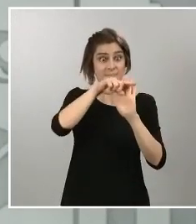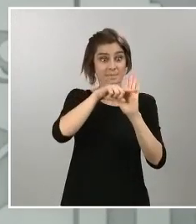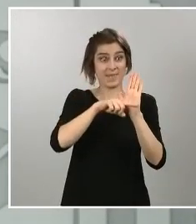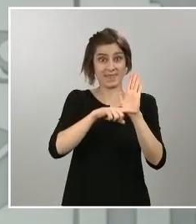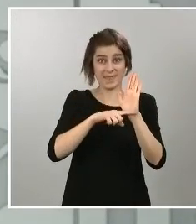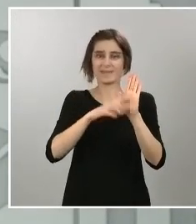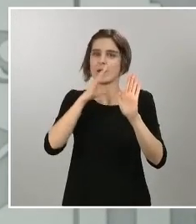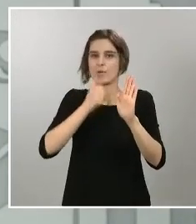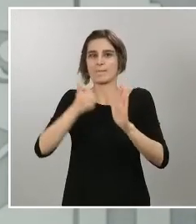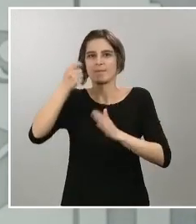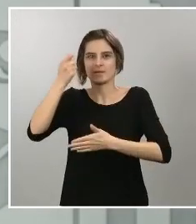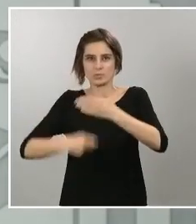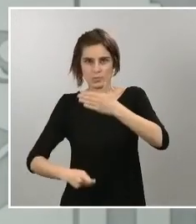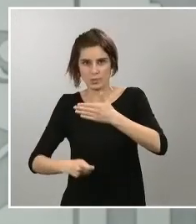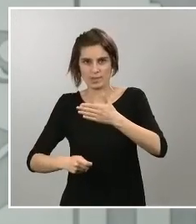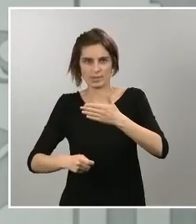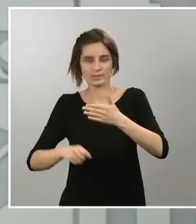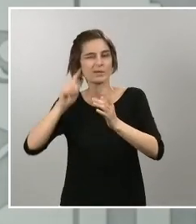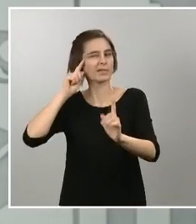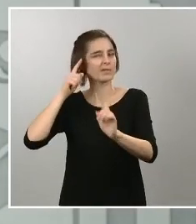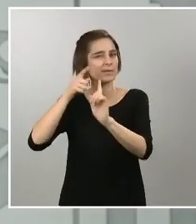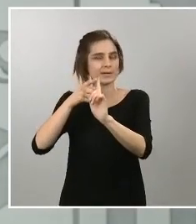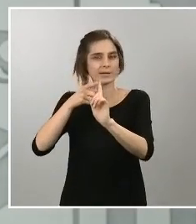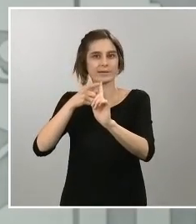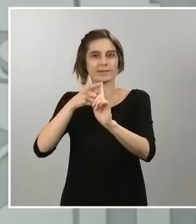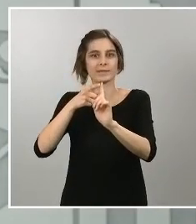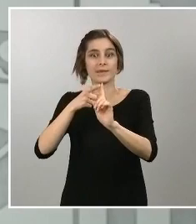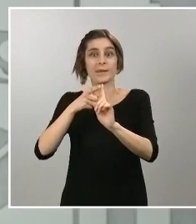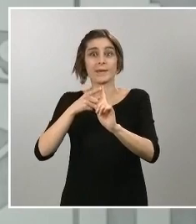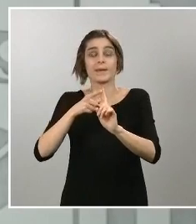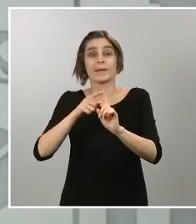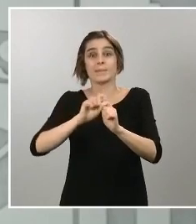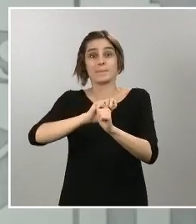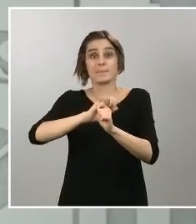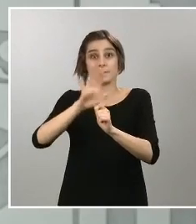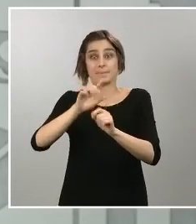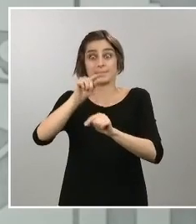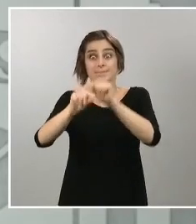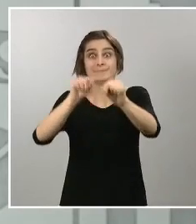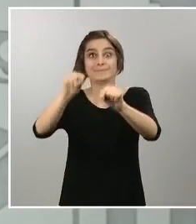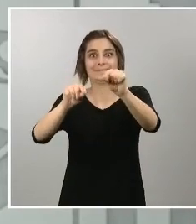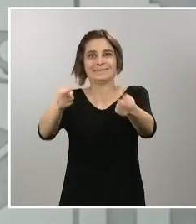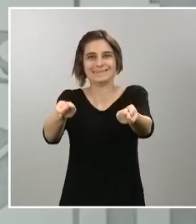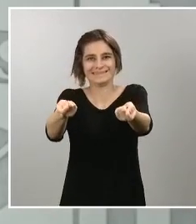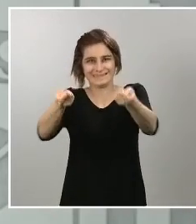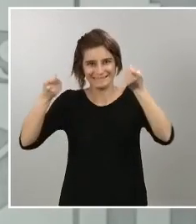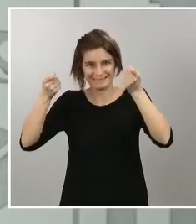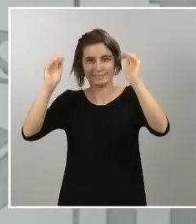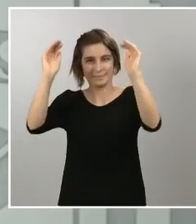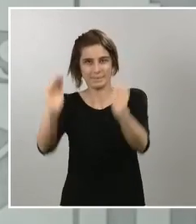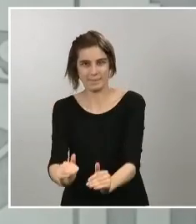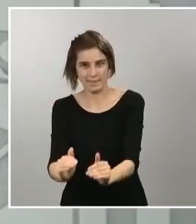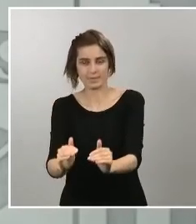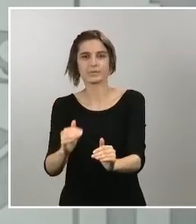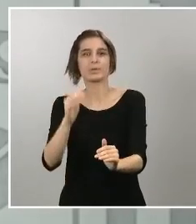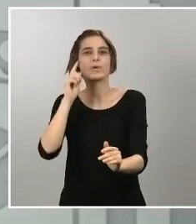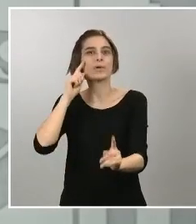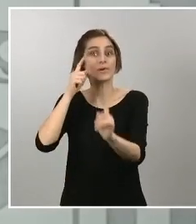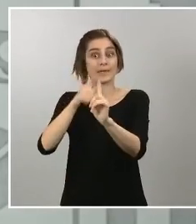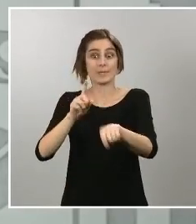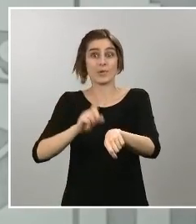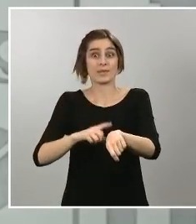objetivo de reducir la transmisión del virus, con el objetivo de ganar tiempo para que nuestro sistema sanitario